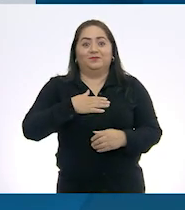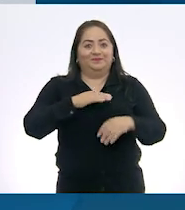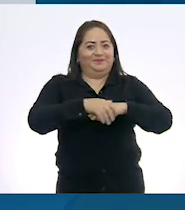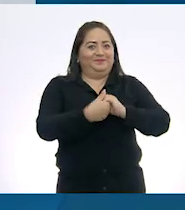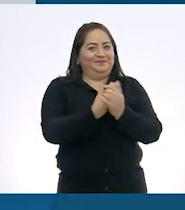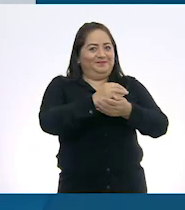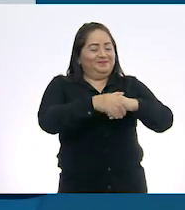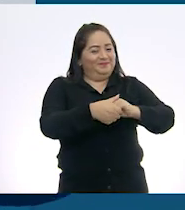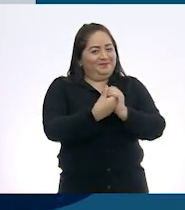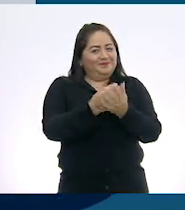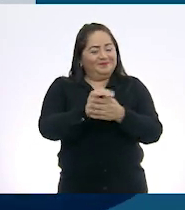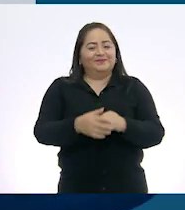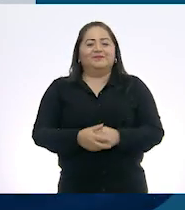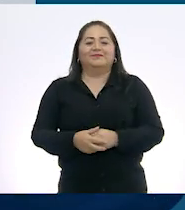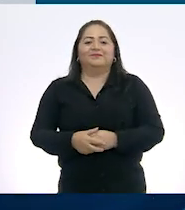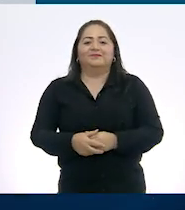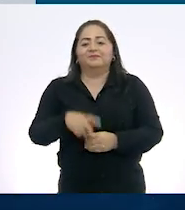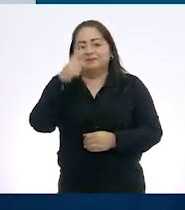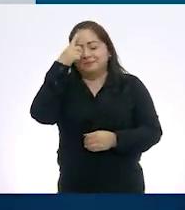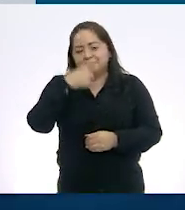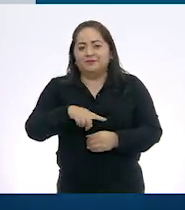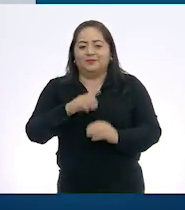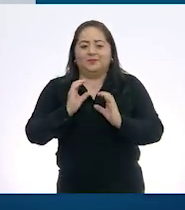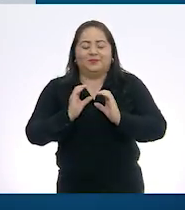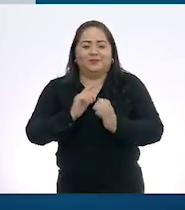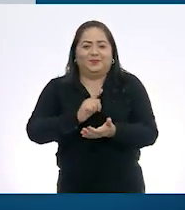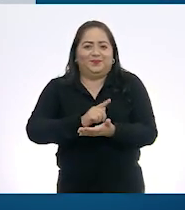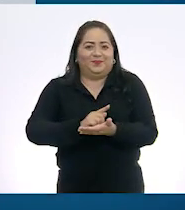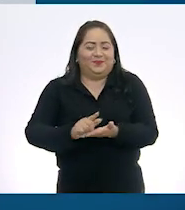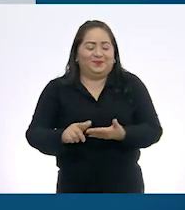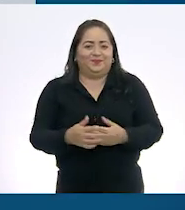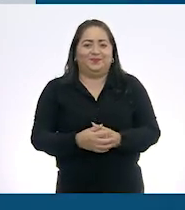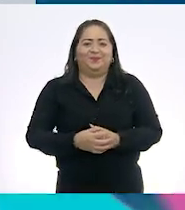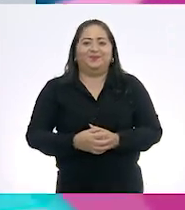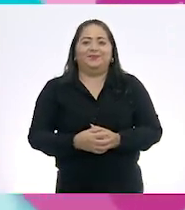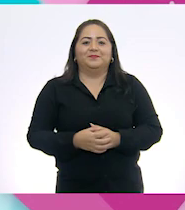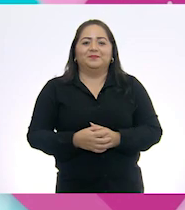las manitas para no echarle la culpa a nadie.